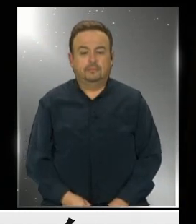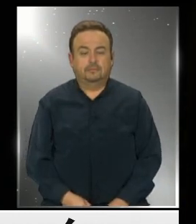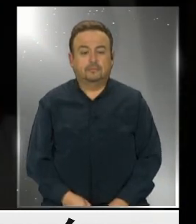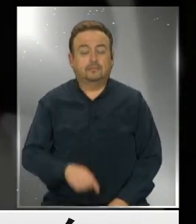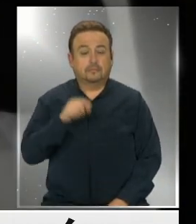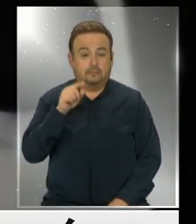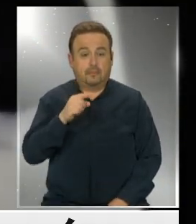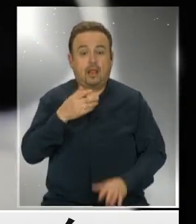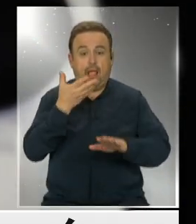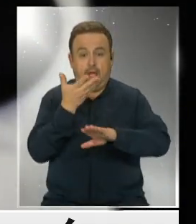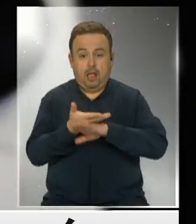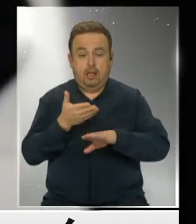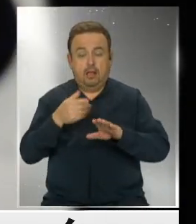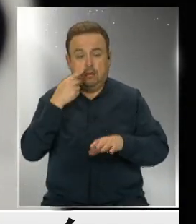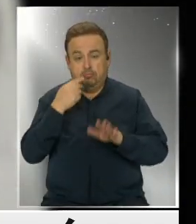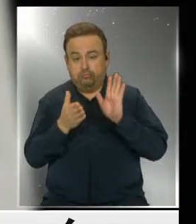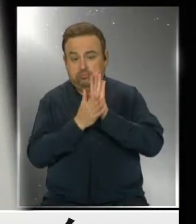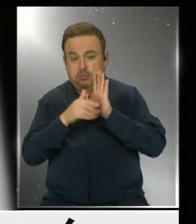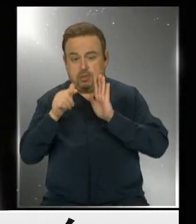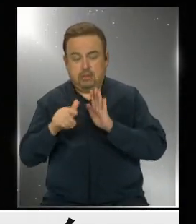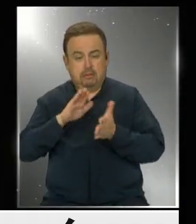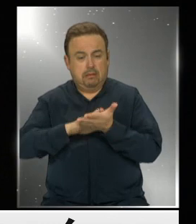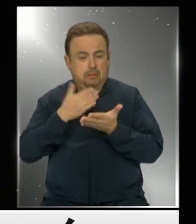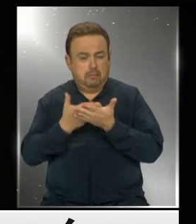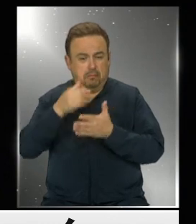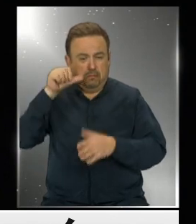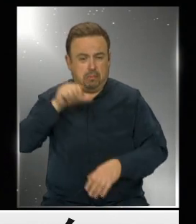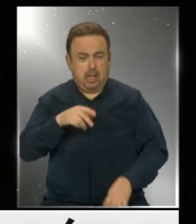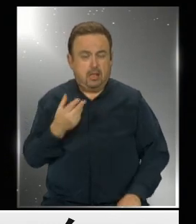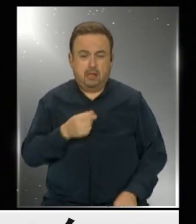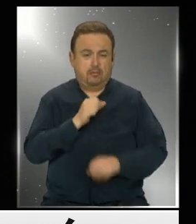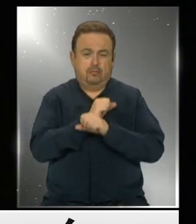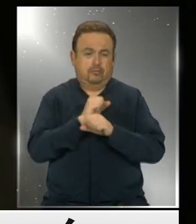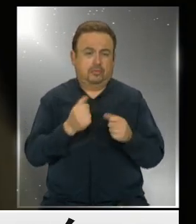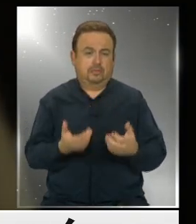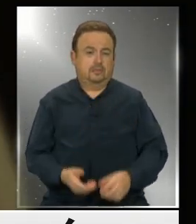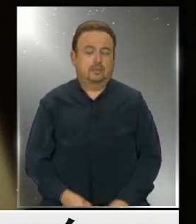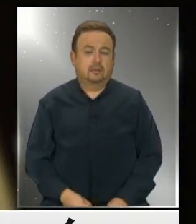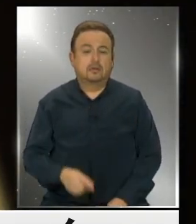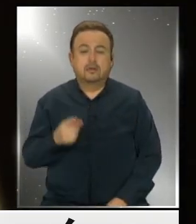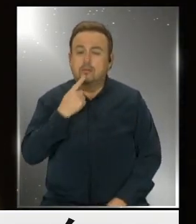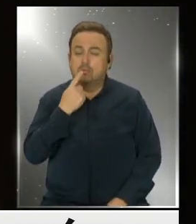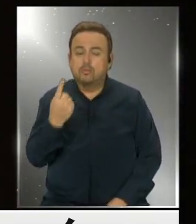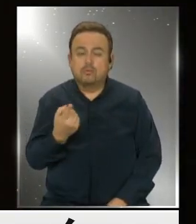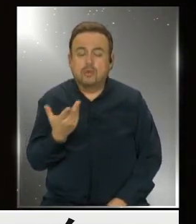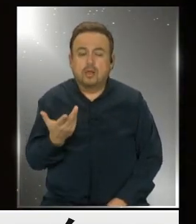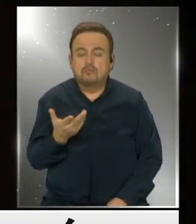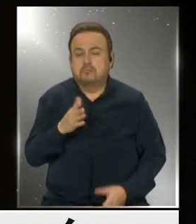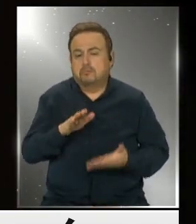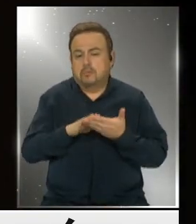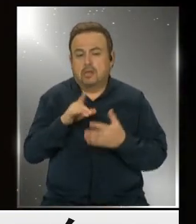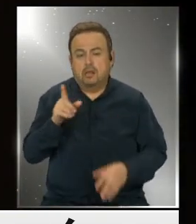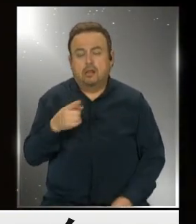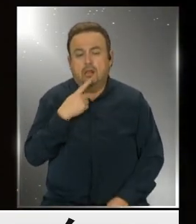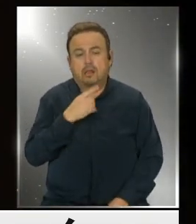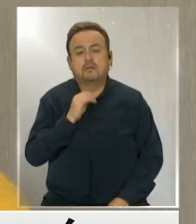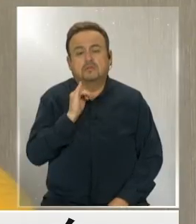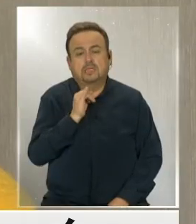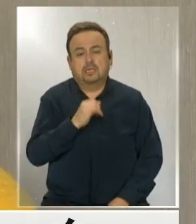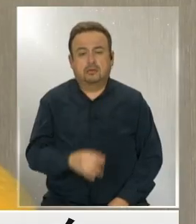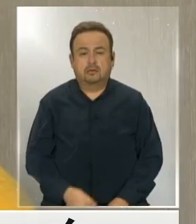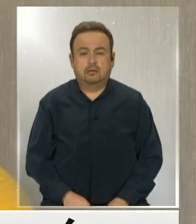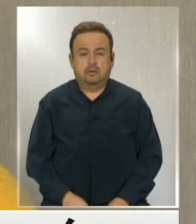Y hay pruebas del mal estado de salud, acusan. No, no era posible. Tú le preguntabas algo, él te decía sí.